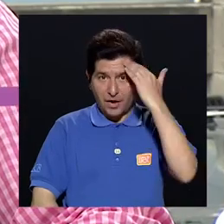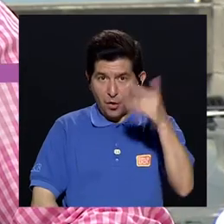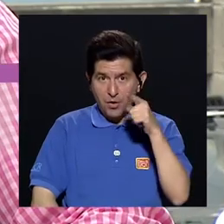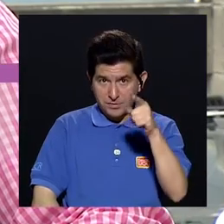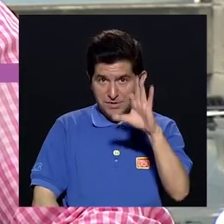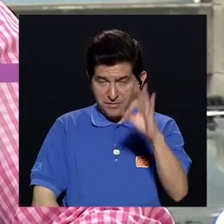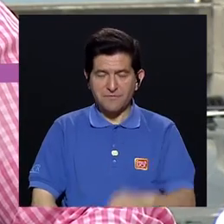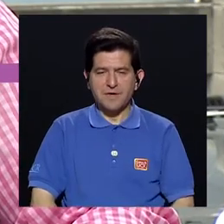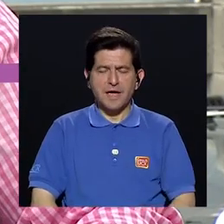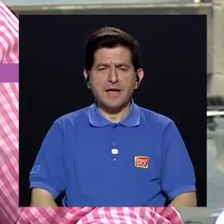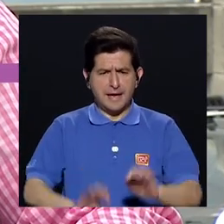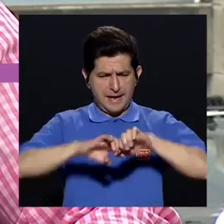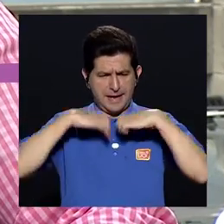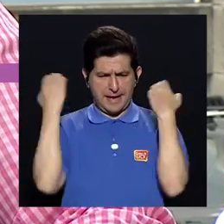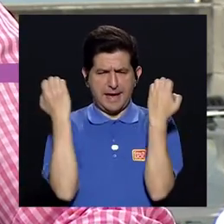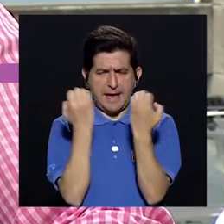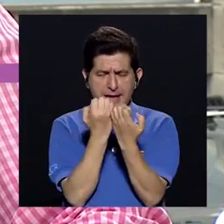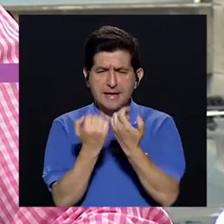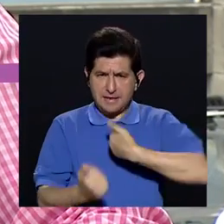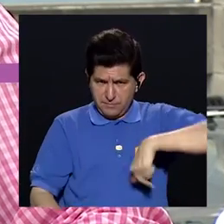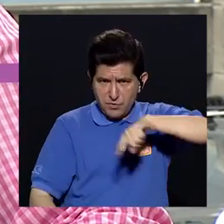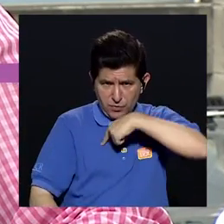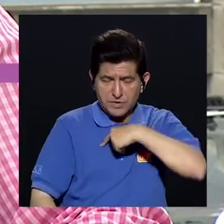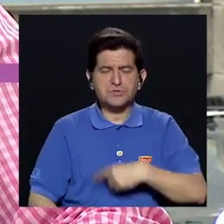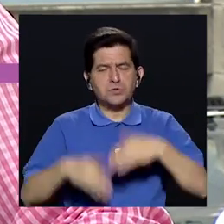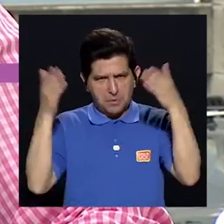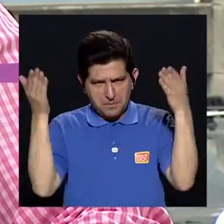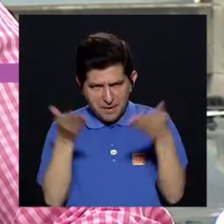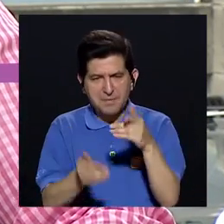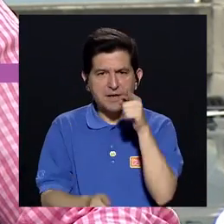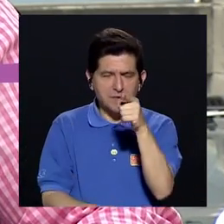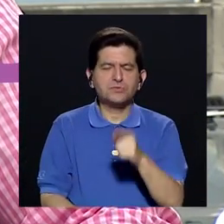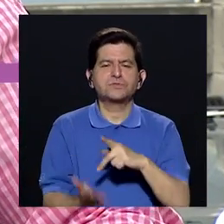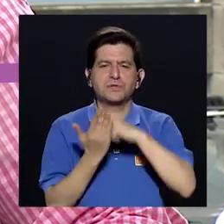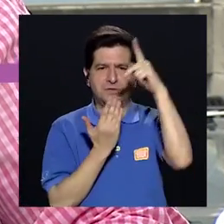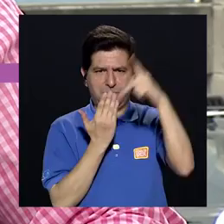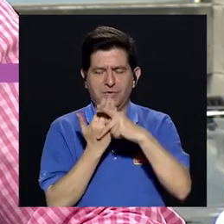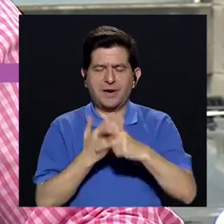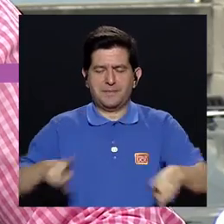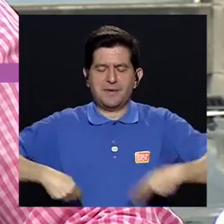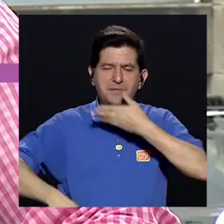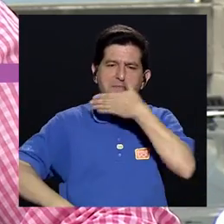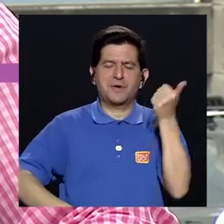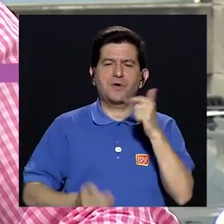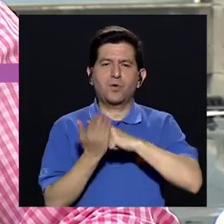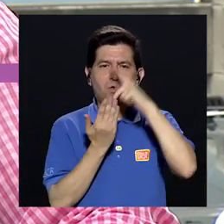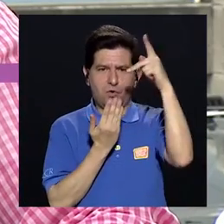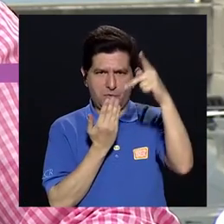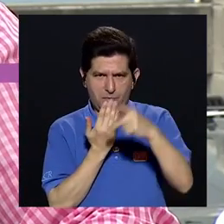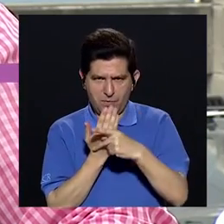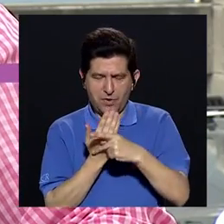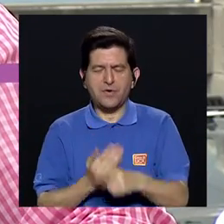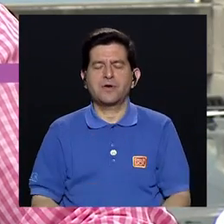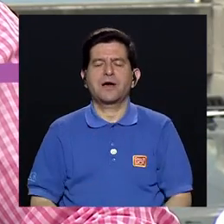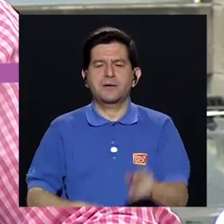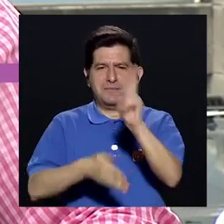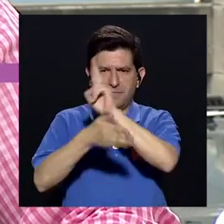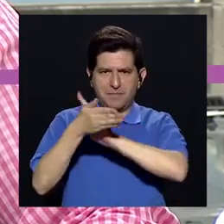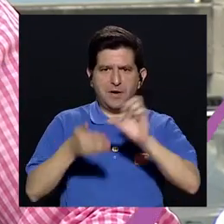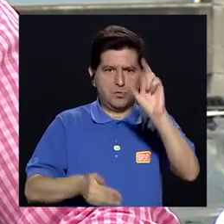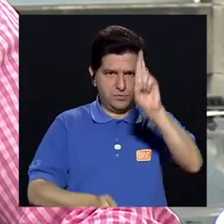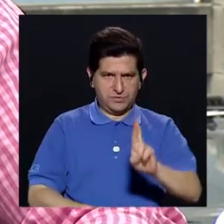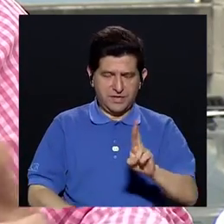Hola, ¿qué tal? De parte de todo el equipo queremos darle la cordial bienvenida a su programa Vivir Mejor, la telerevista de Universidad de Costa Rica